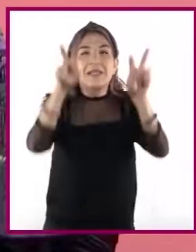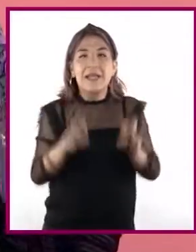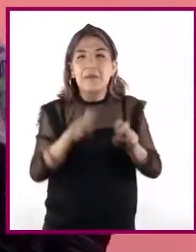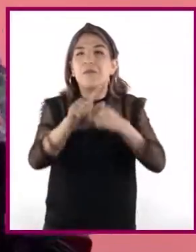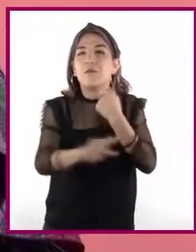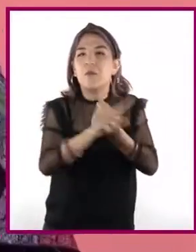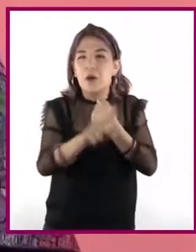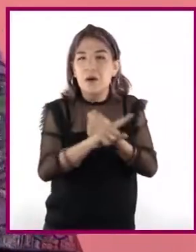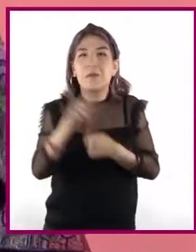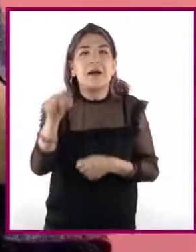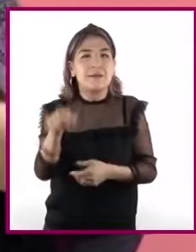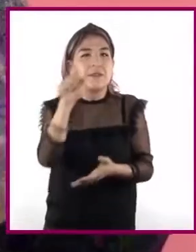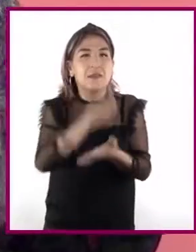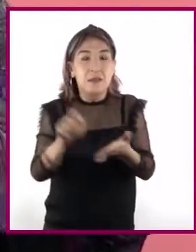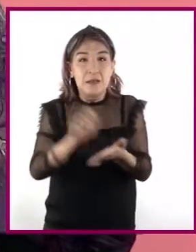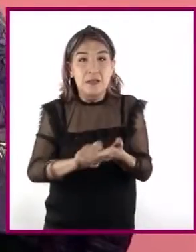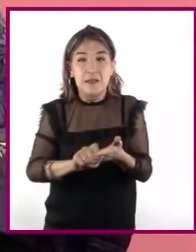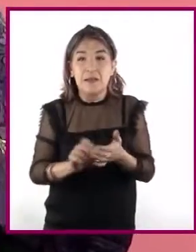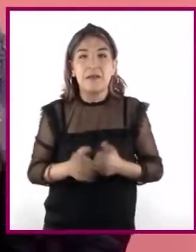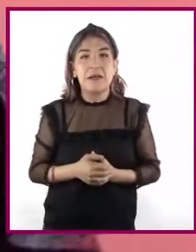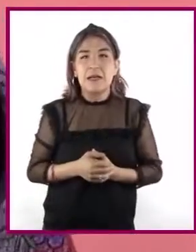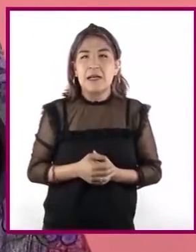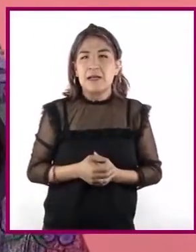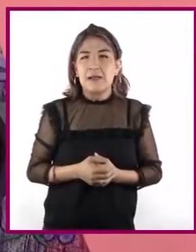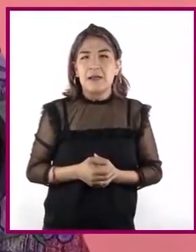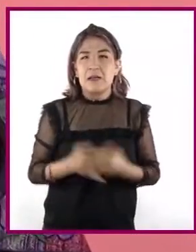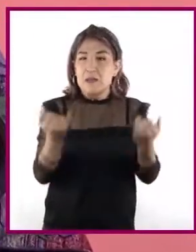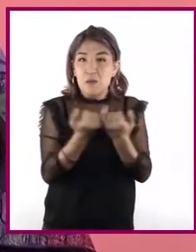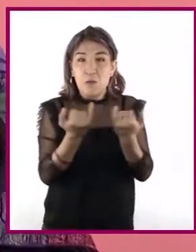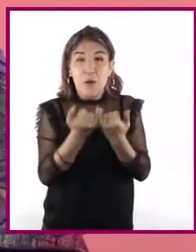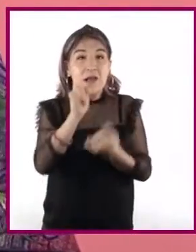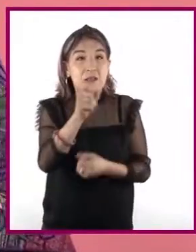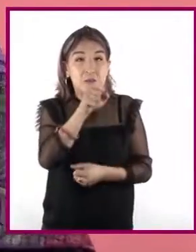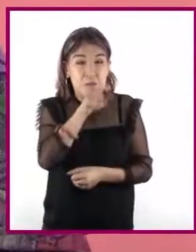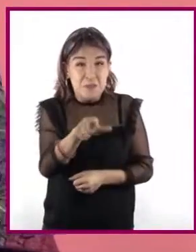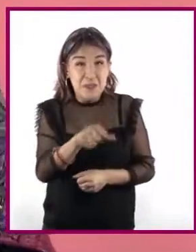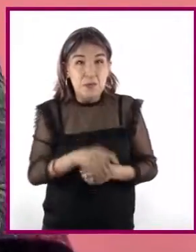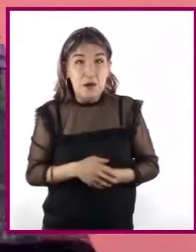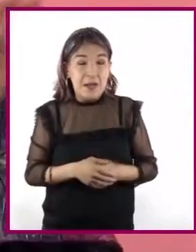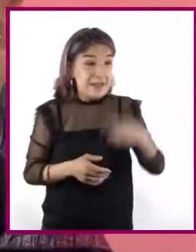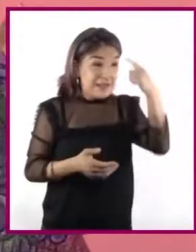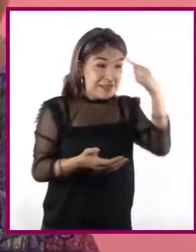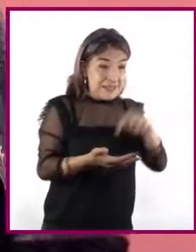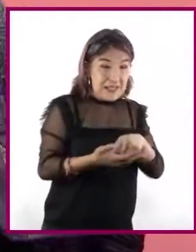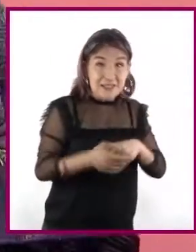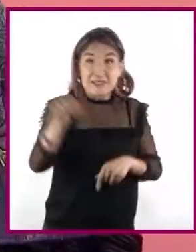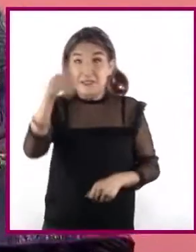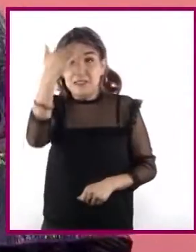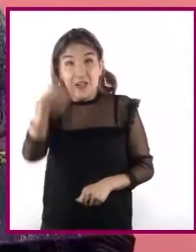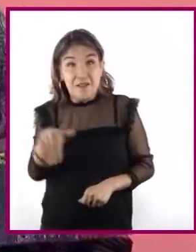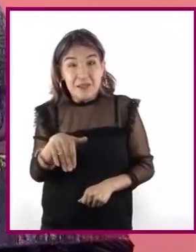¿Es lo mismo creer que saber? La respuesta es no.